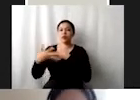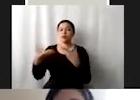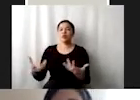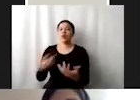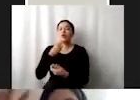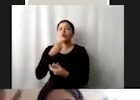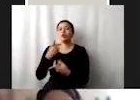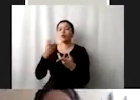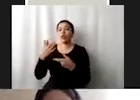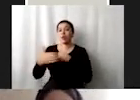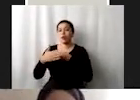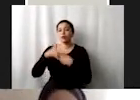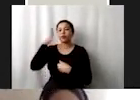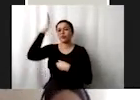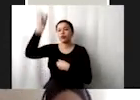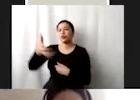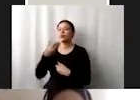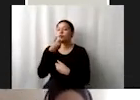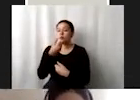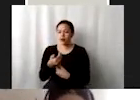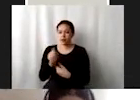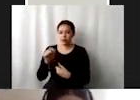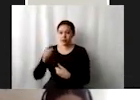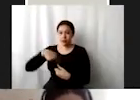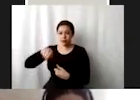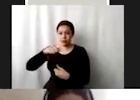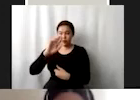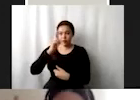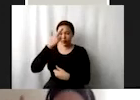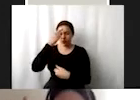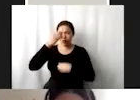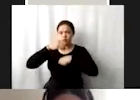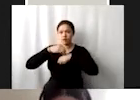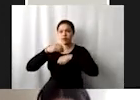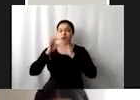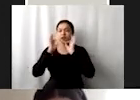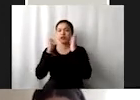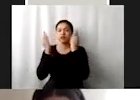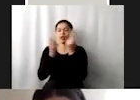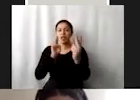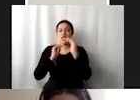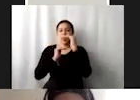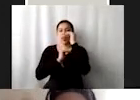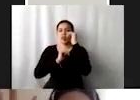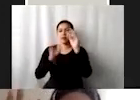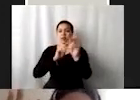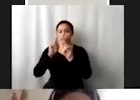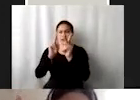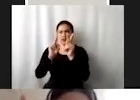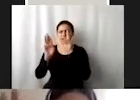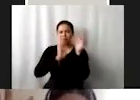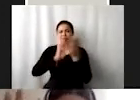abastecimiento ustedes recordarán que al momento que les puse el esquema de límites planetarios en la primera sesión